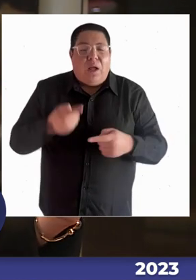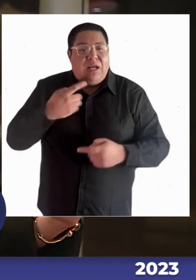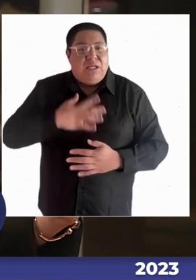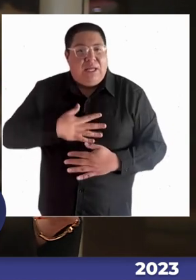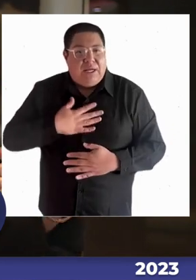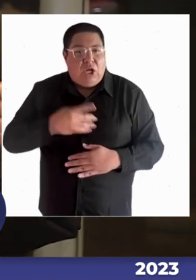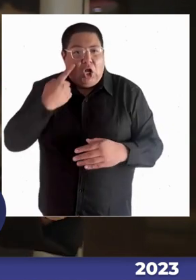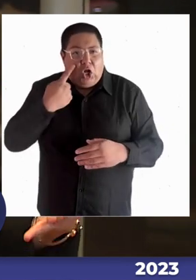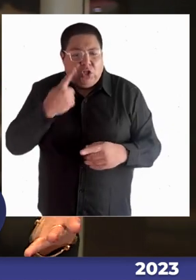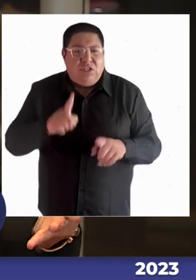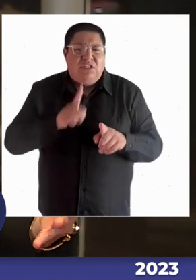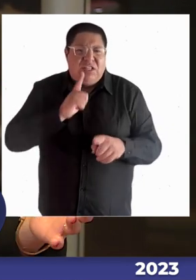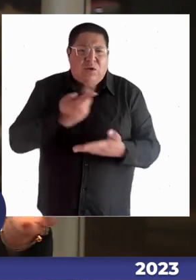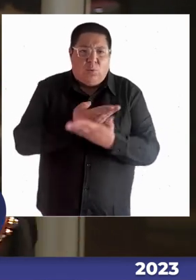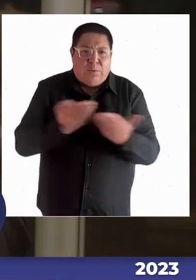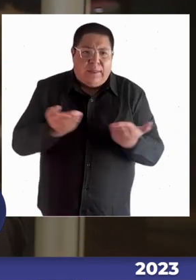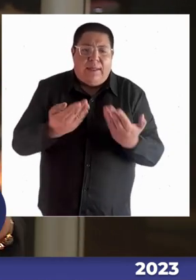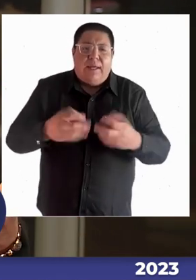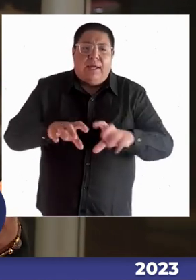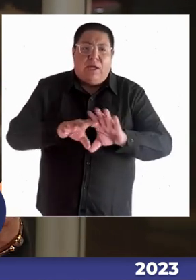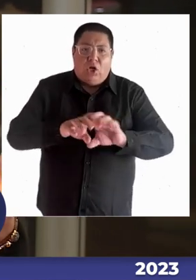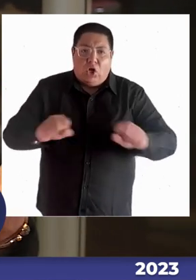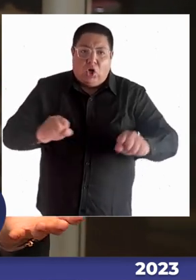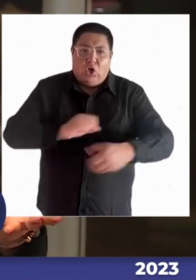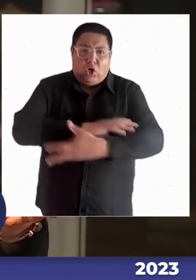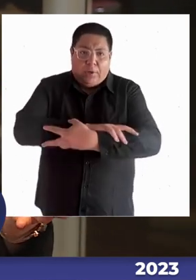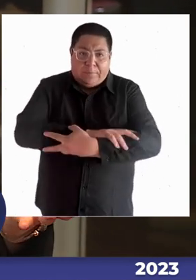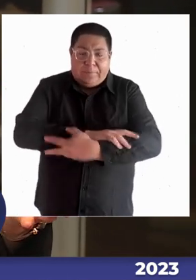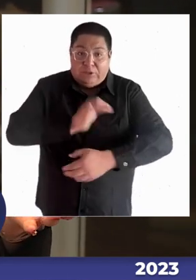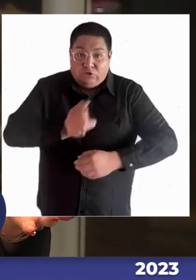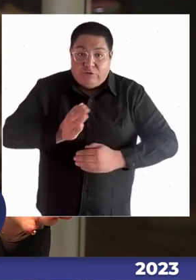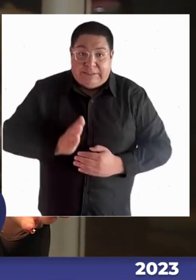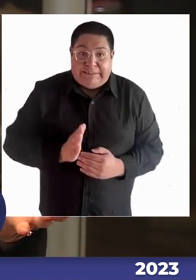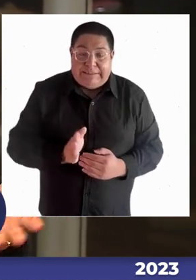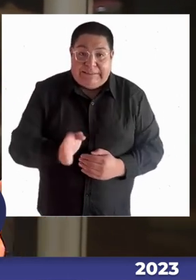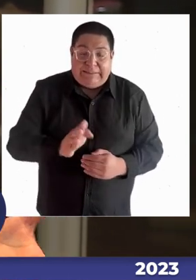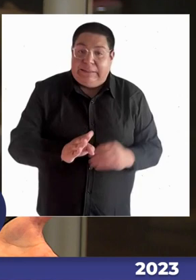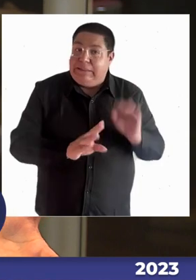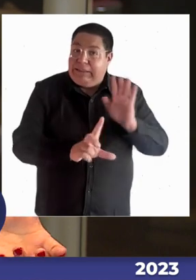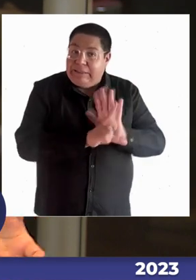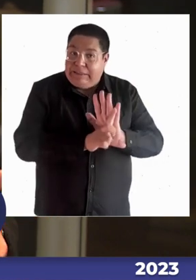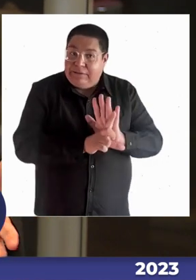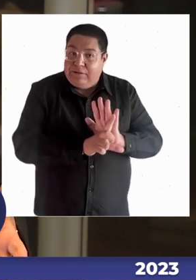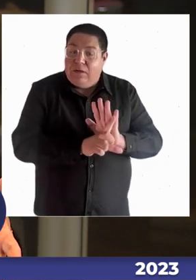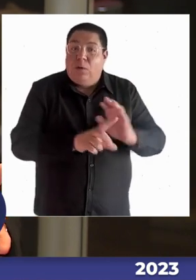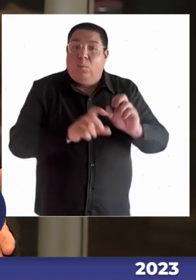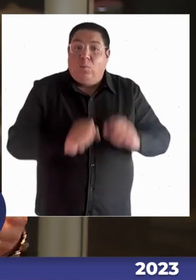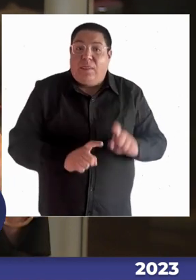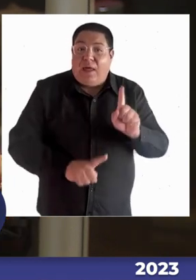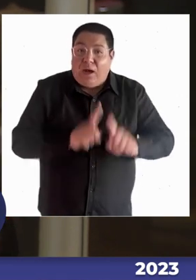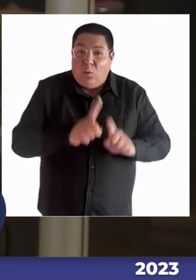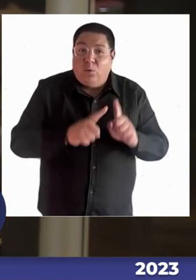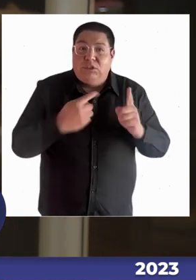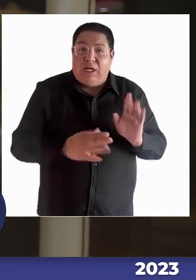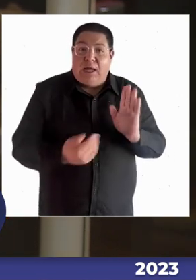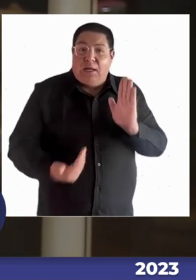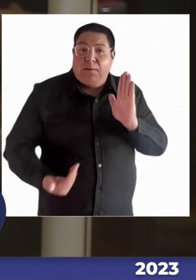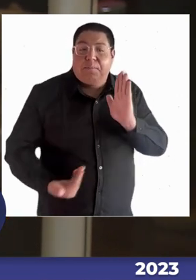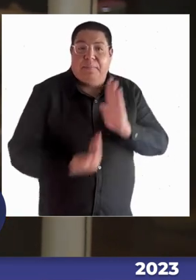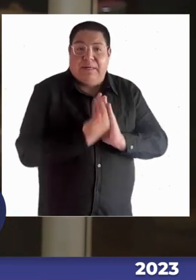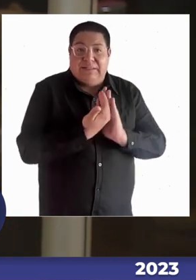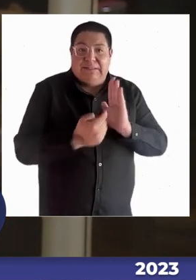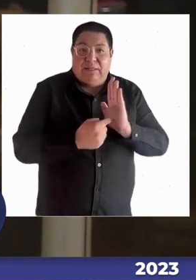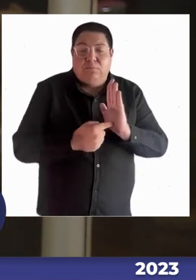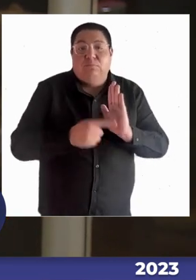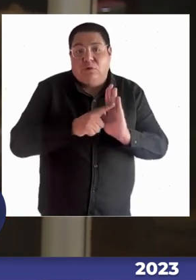compromiso, si se mantienen esos compromisos y si legislativamente hay algo presentado que se vaya a presentar, porque yo creo que también va a ser de